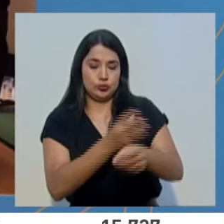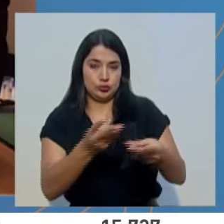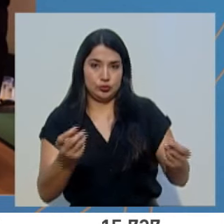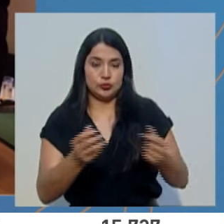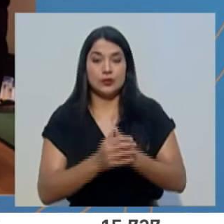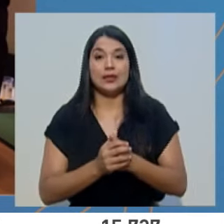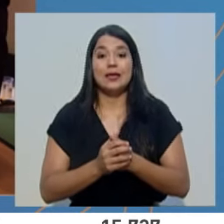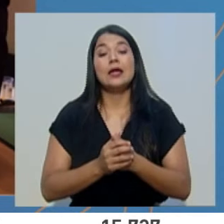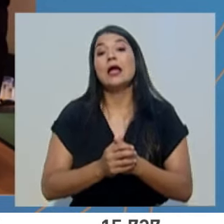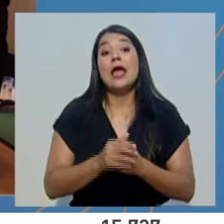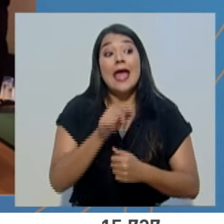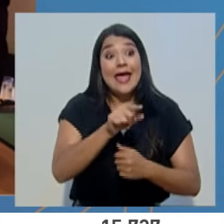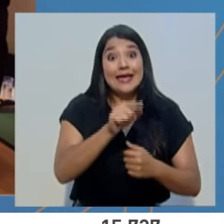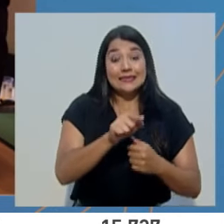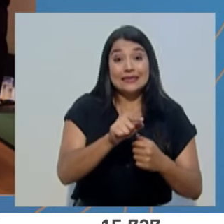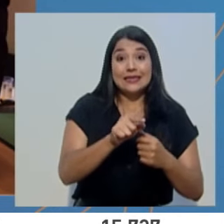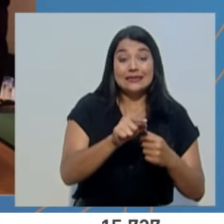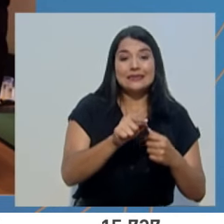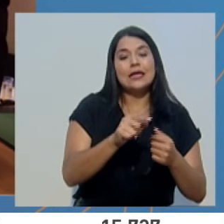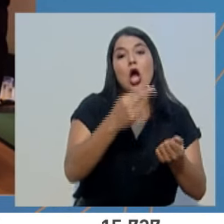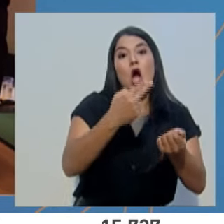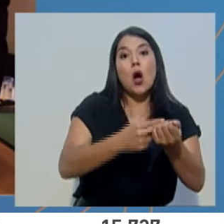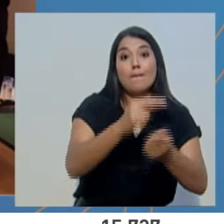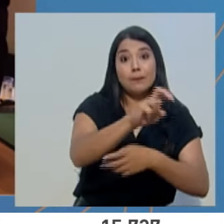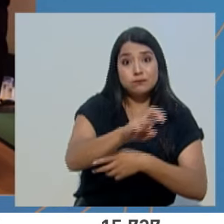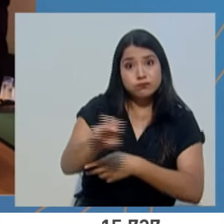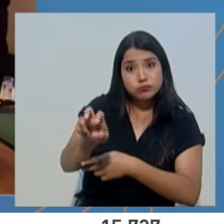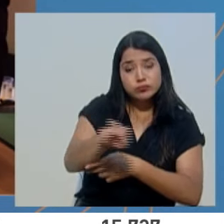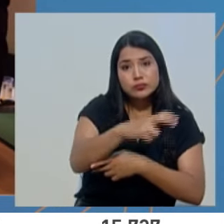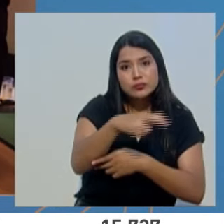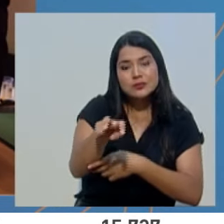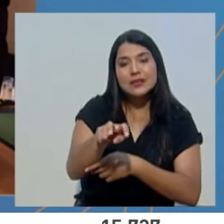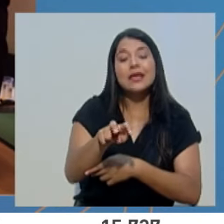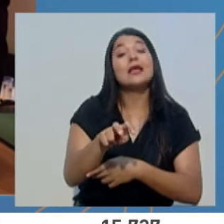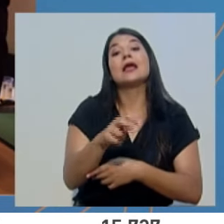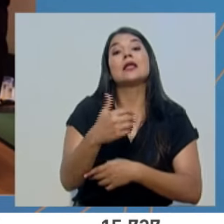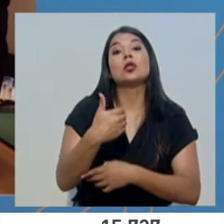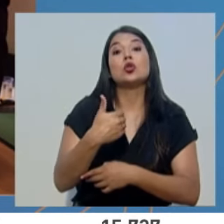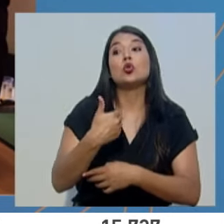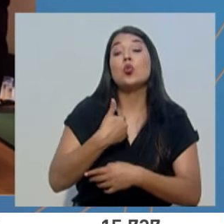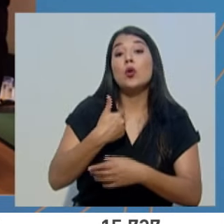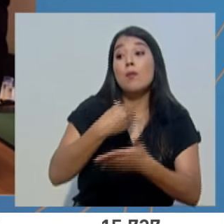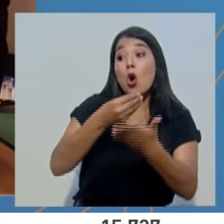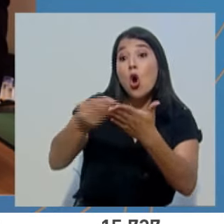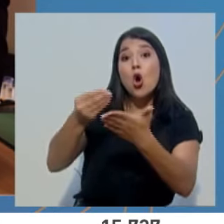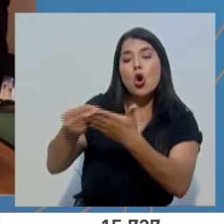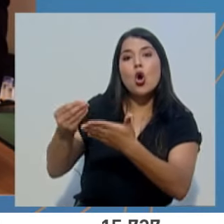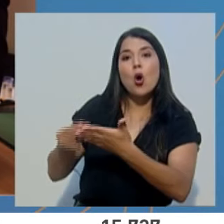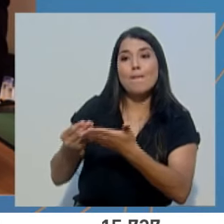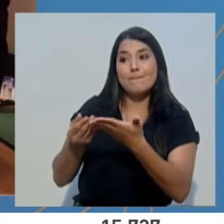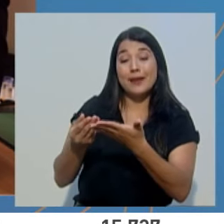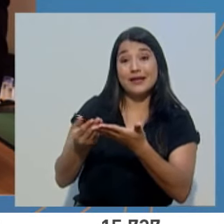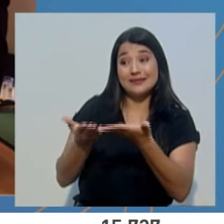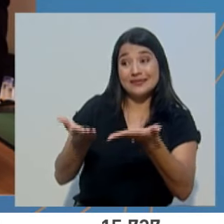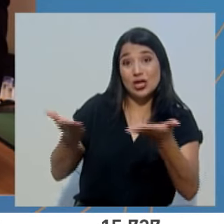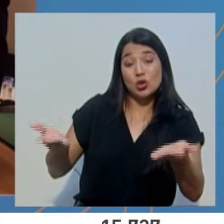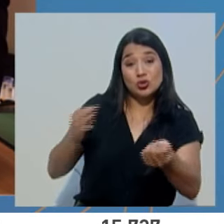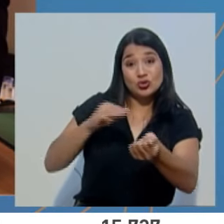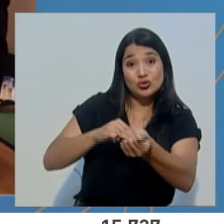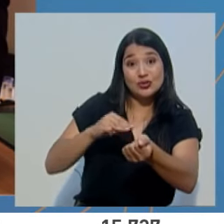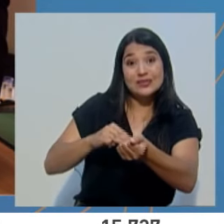arsenal con que contamos ha sido la adopción de la iniciativa global de equipos médicos de emergencia de la Organización